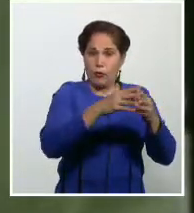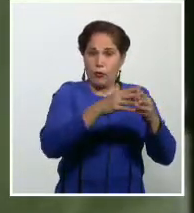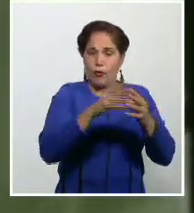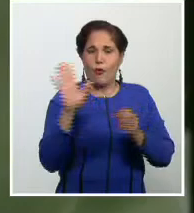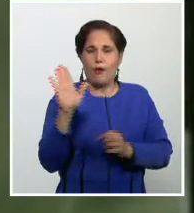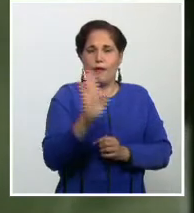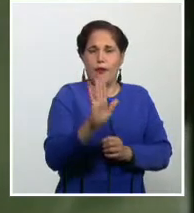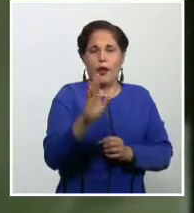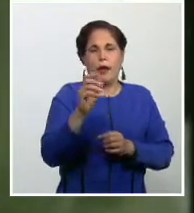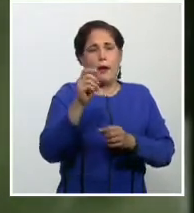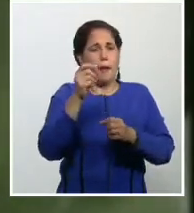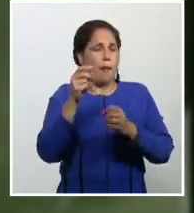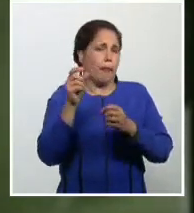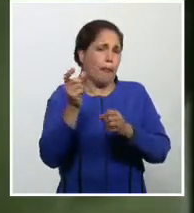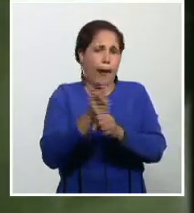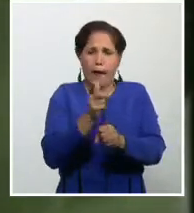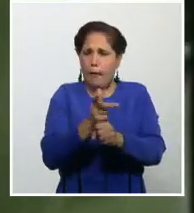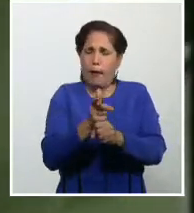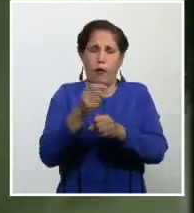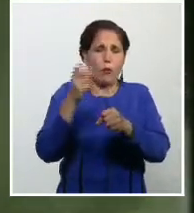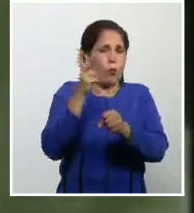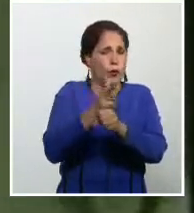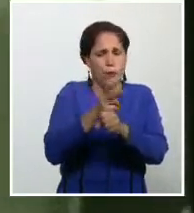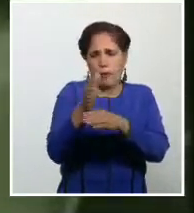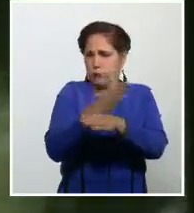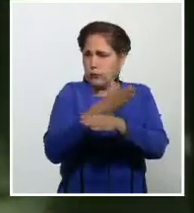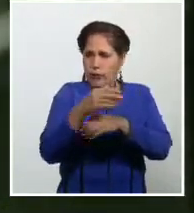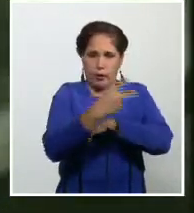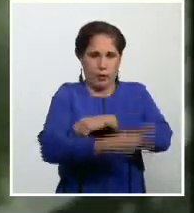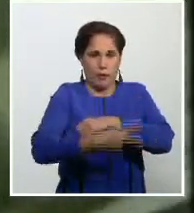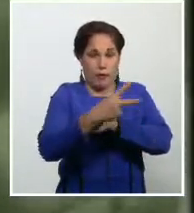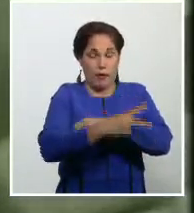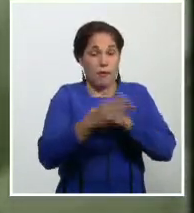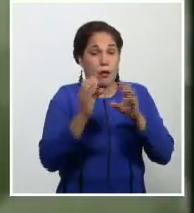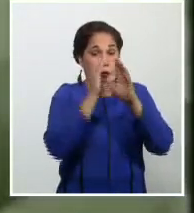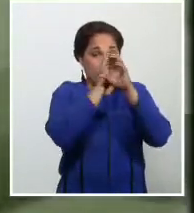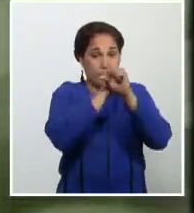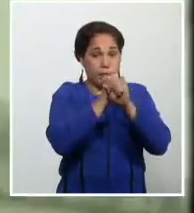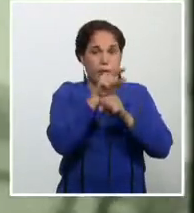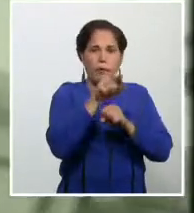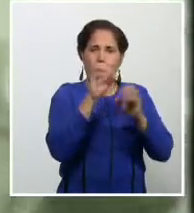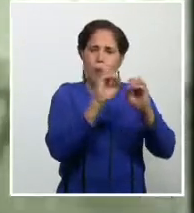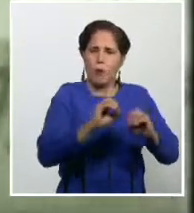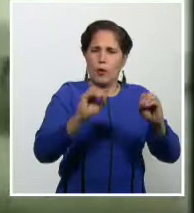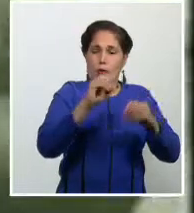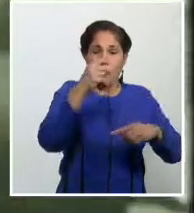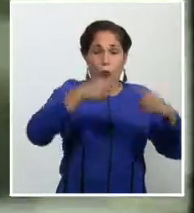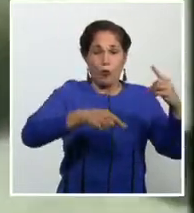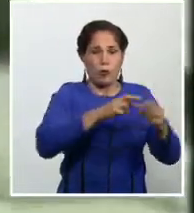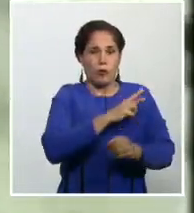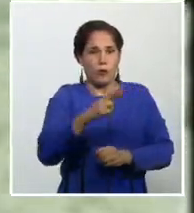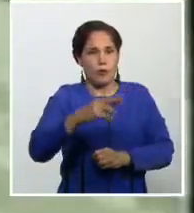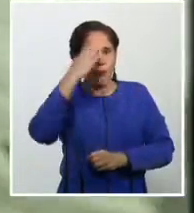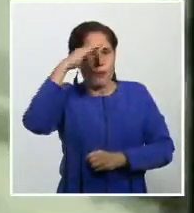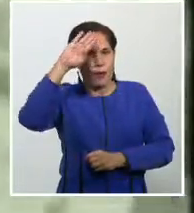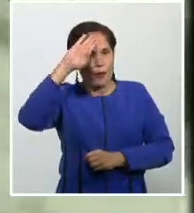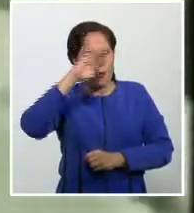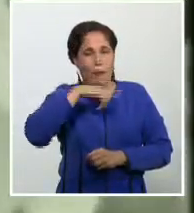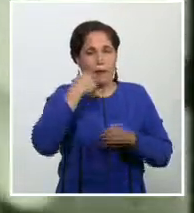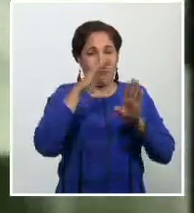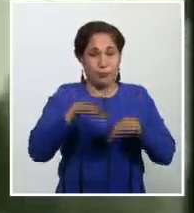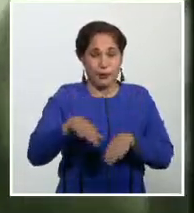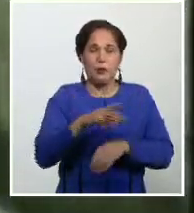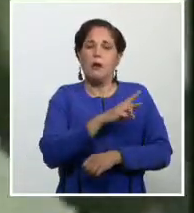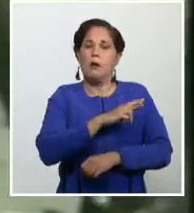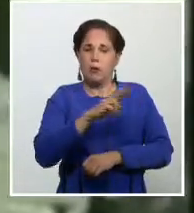y Guatemala, la conformación de una red clandestina de organizaciones contrarrevolucionarias capaces de